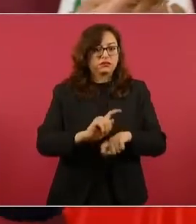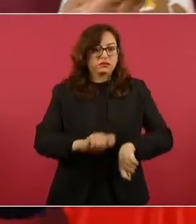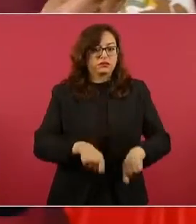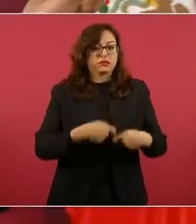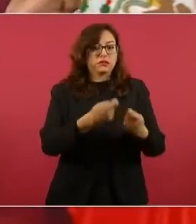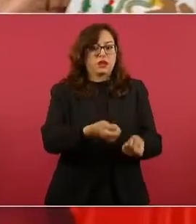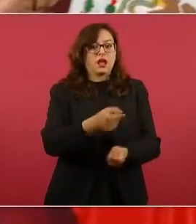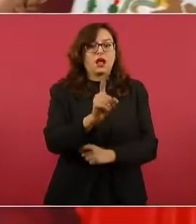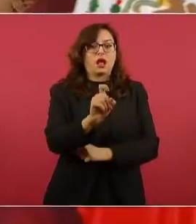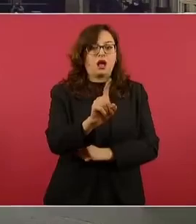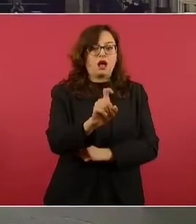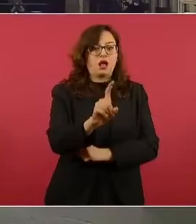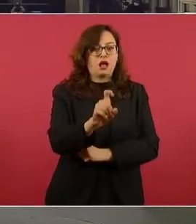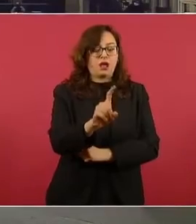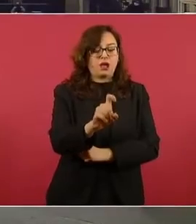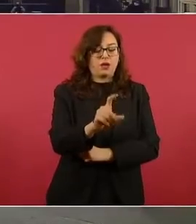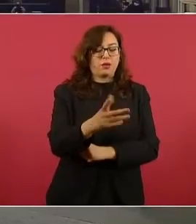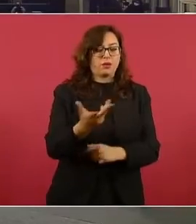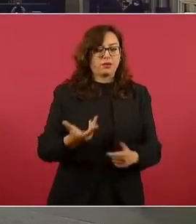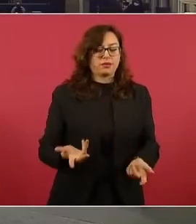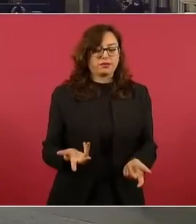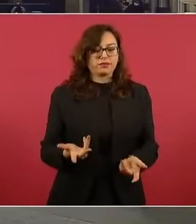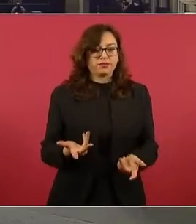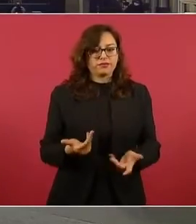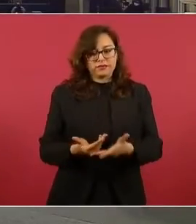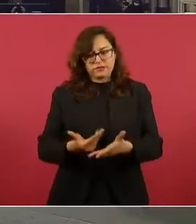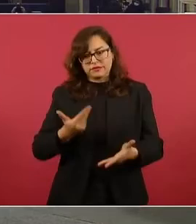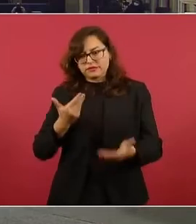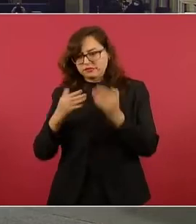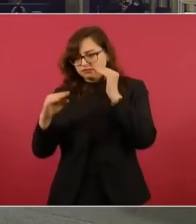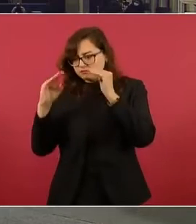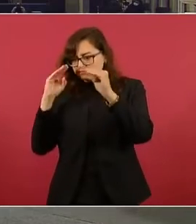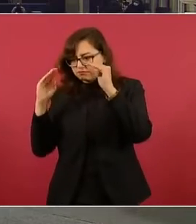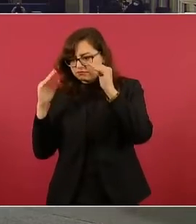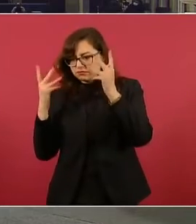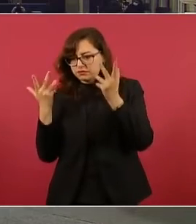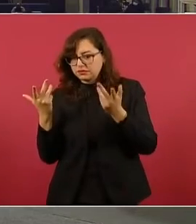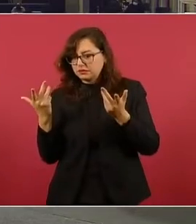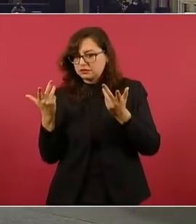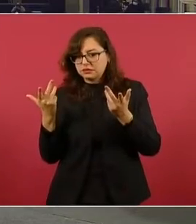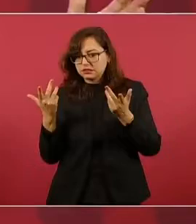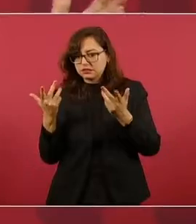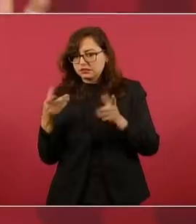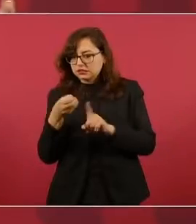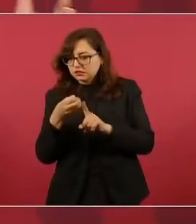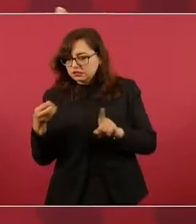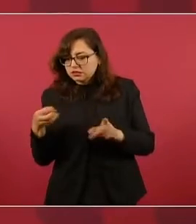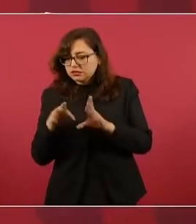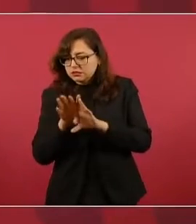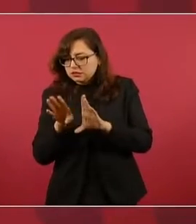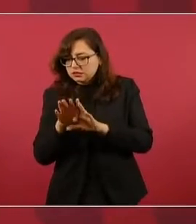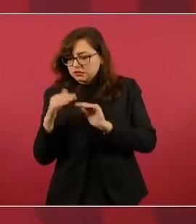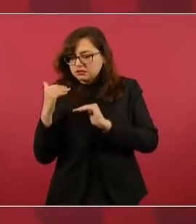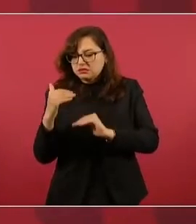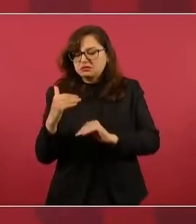sin límites estratégicos